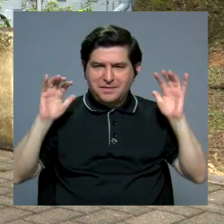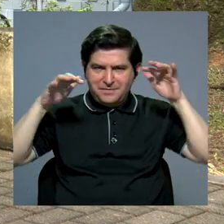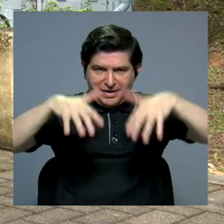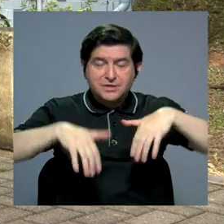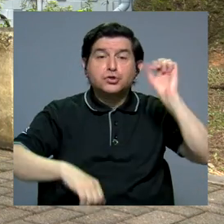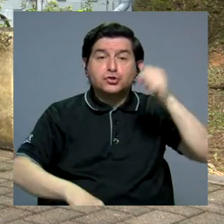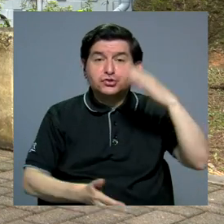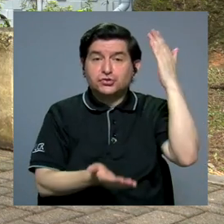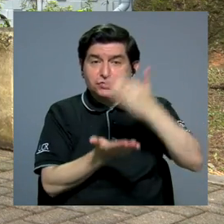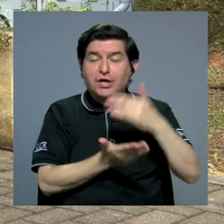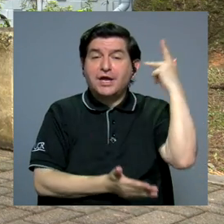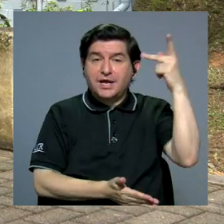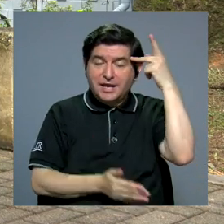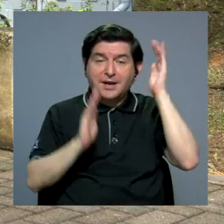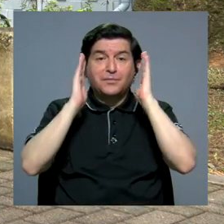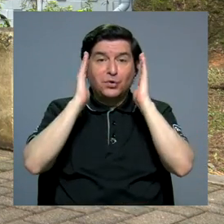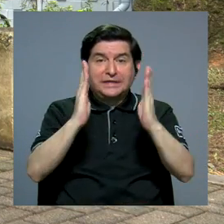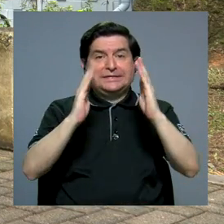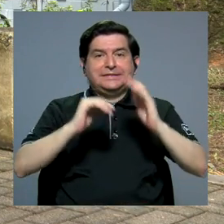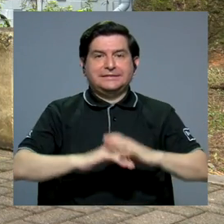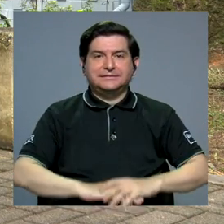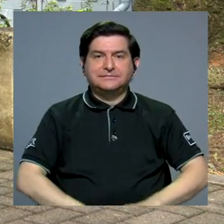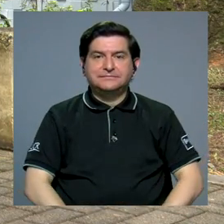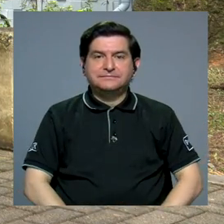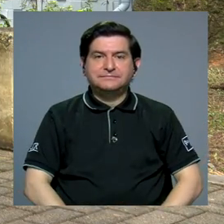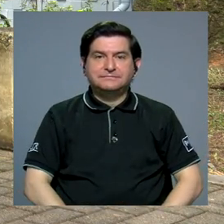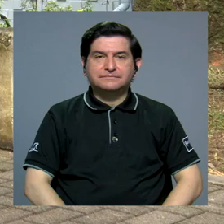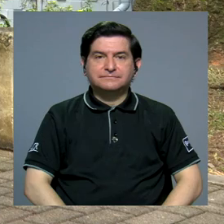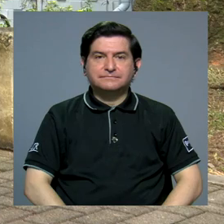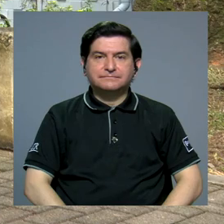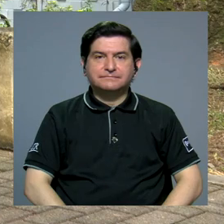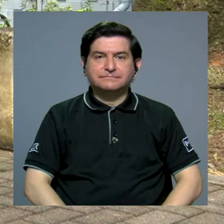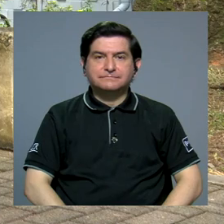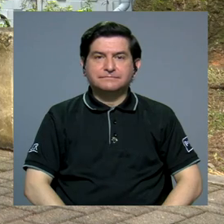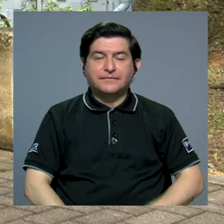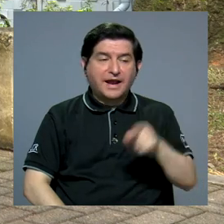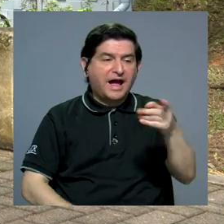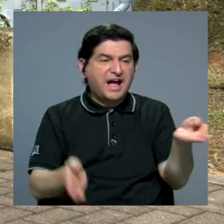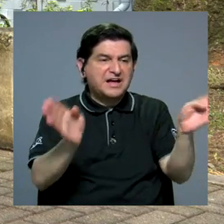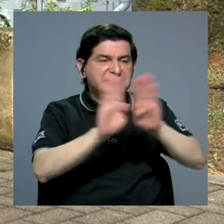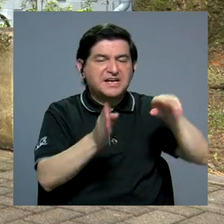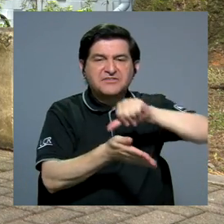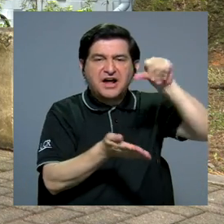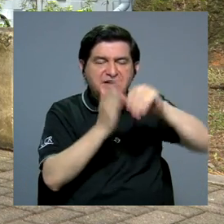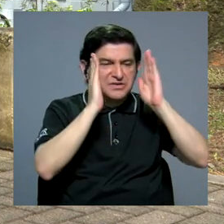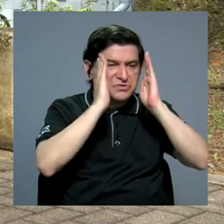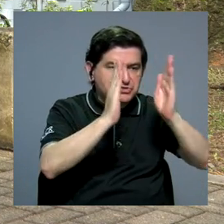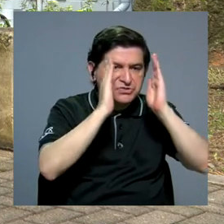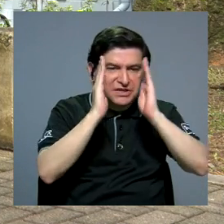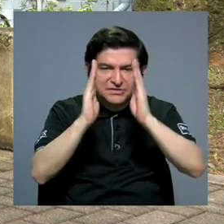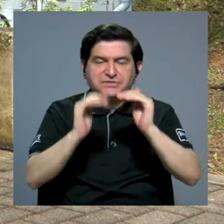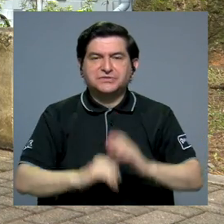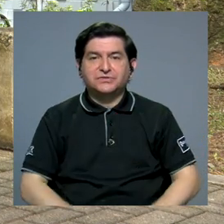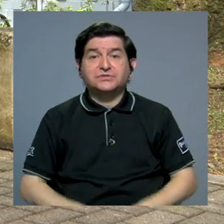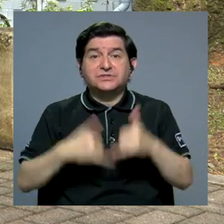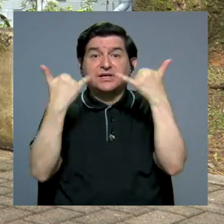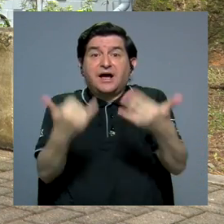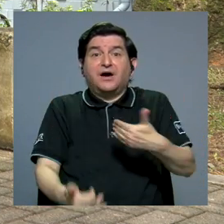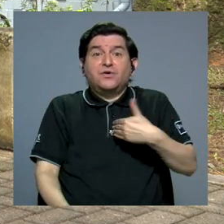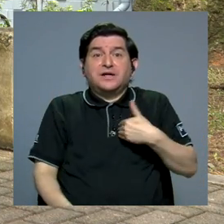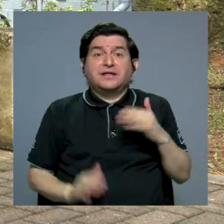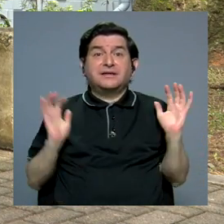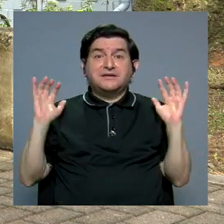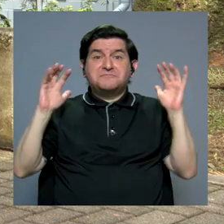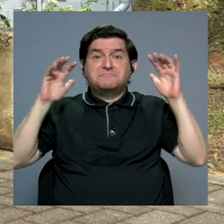que sí detuvo fue esta política de atención, ¿verdad? En donde se cerraron los centros de atención y ahora tenemos